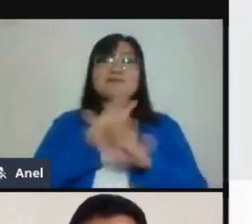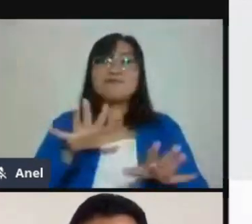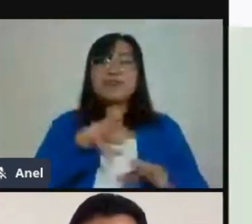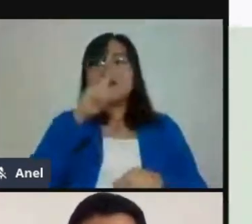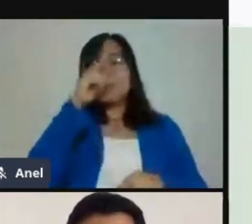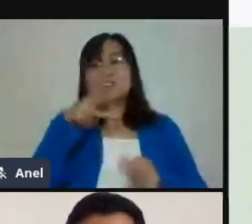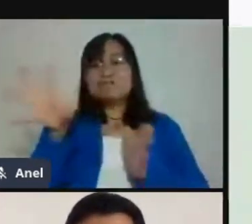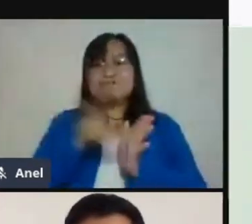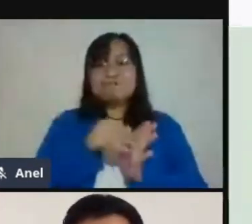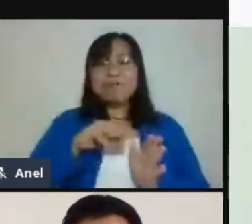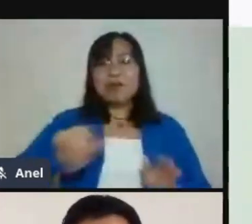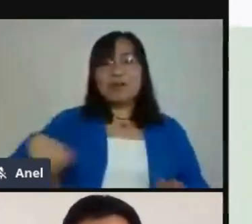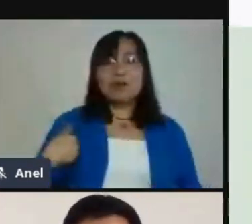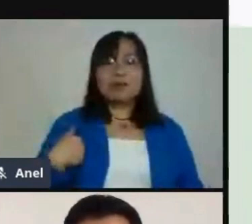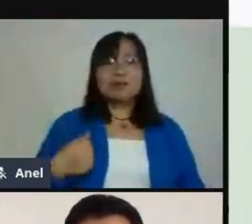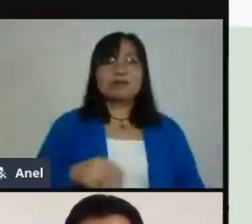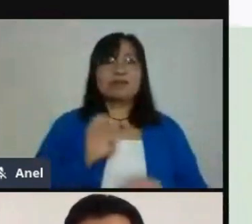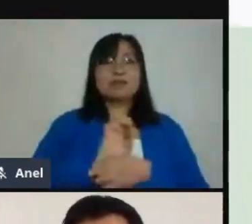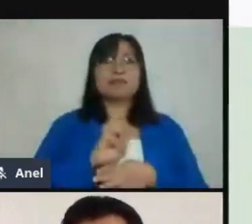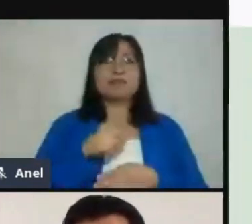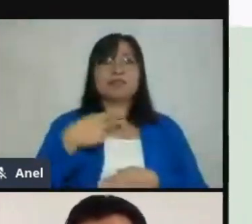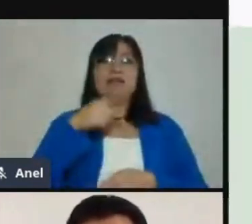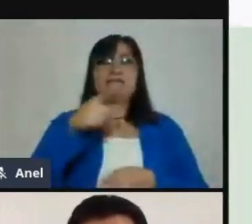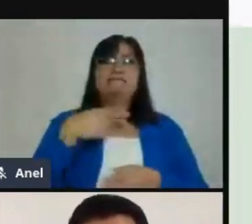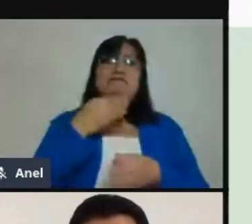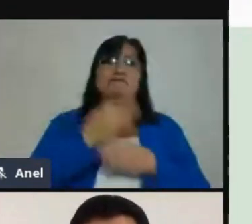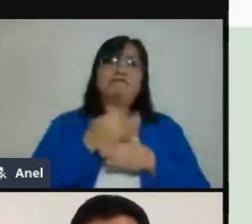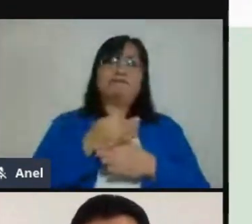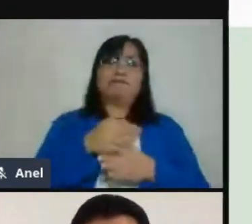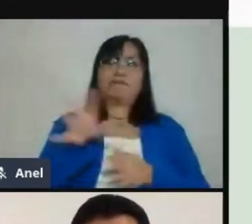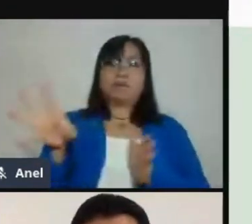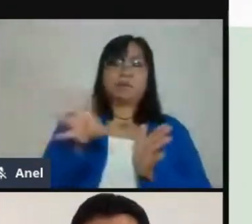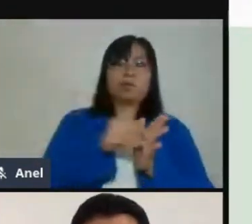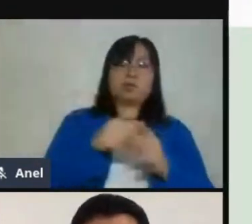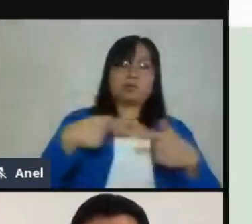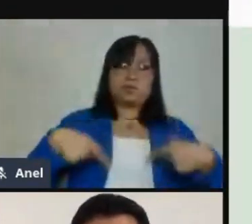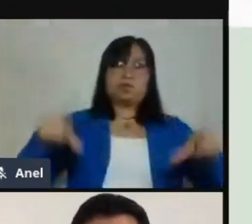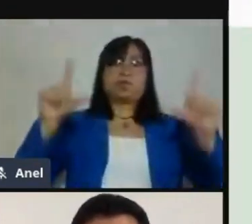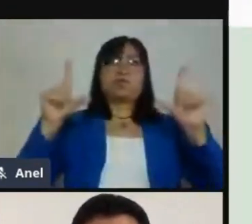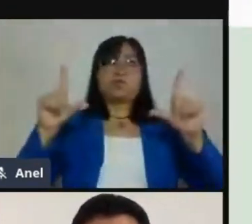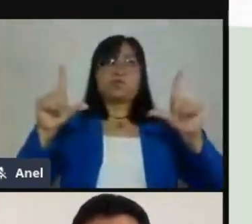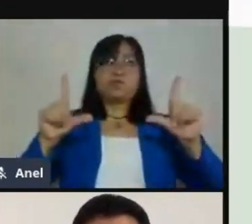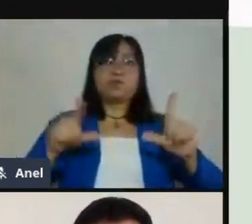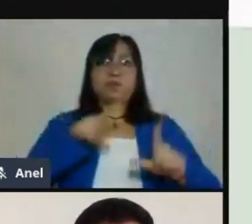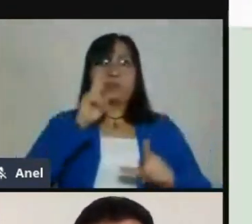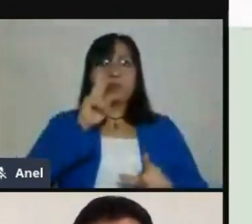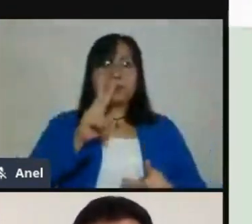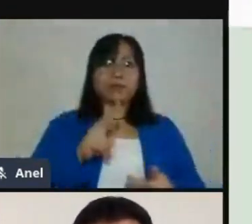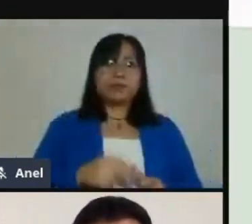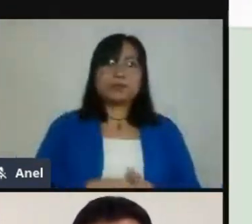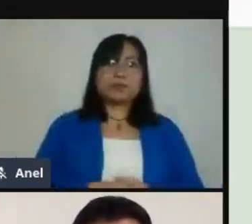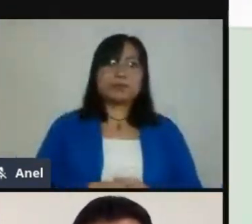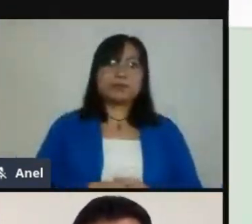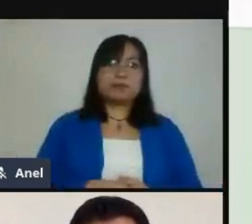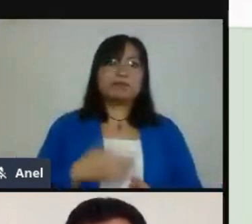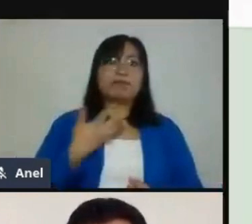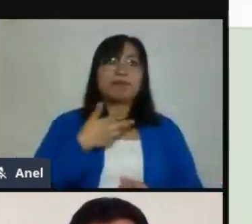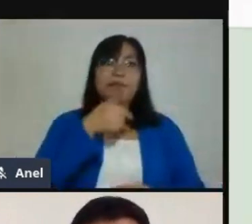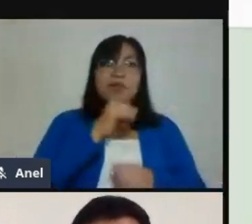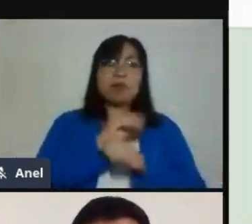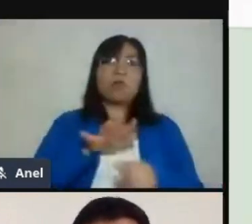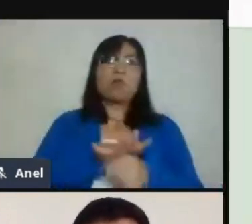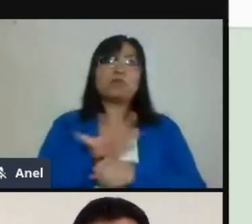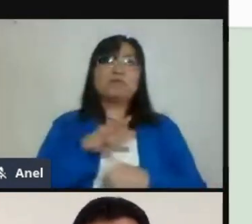tenemos que esperar a que cargue el formulario. Y, por ejemplo, ustedes aquí ya pueden ver que podemos recabar los